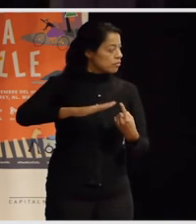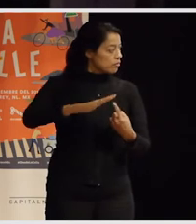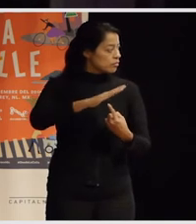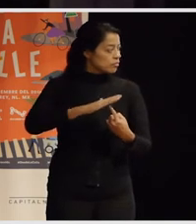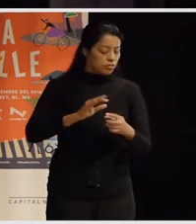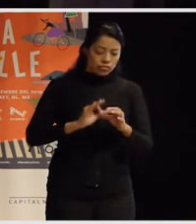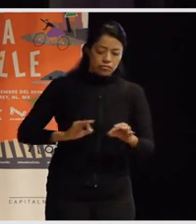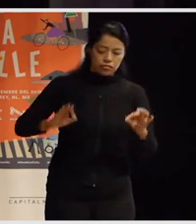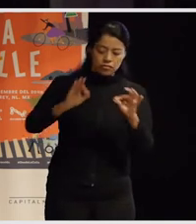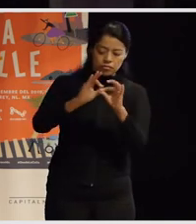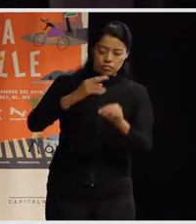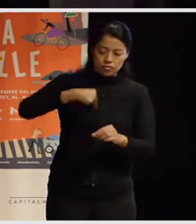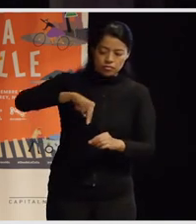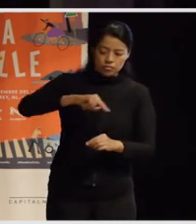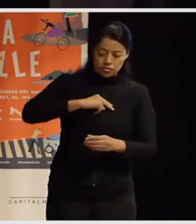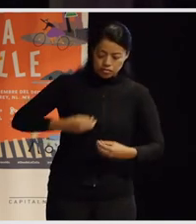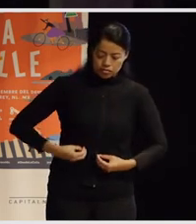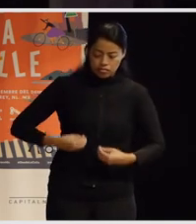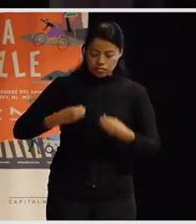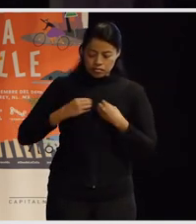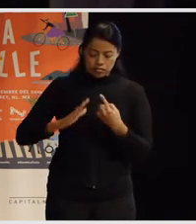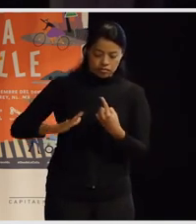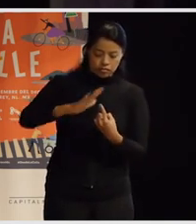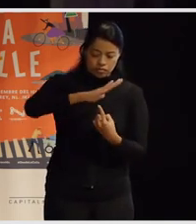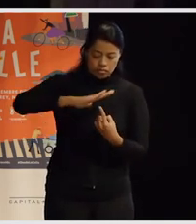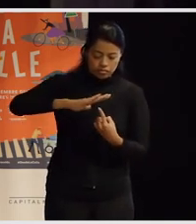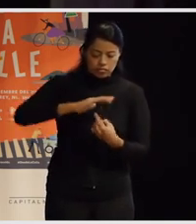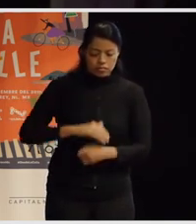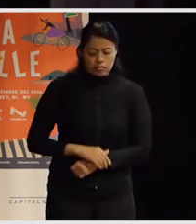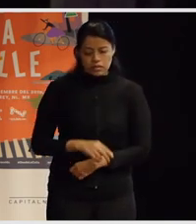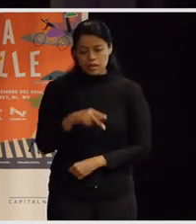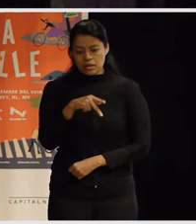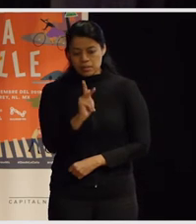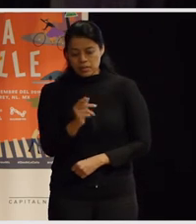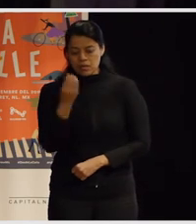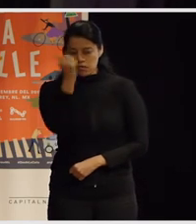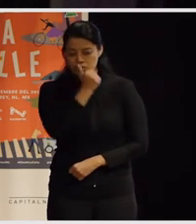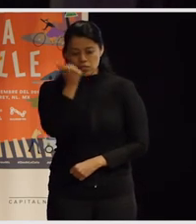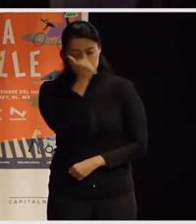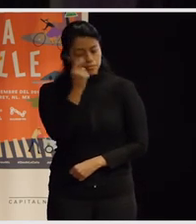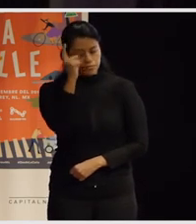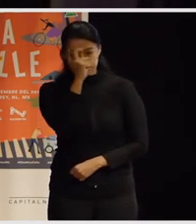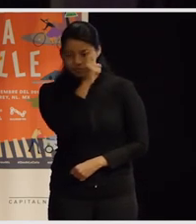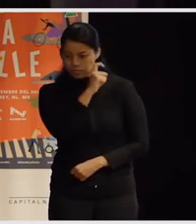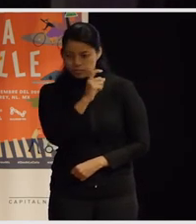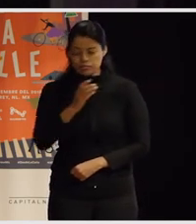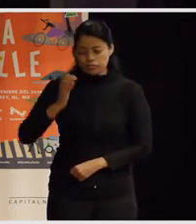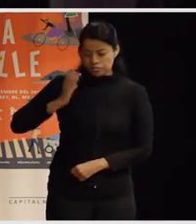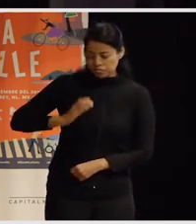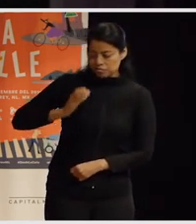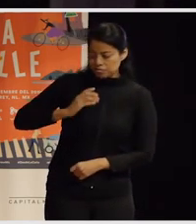parte esencial de nuestra sostenibilidad pero ellos me dicen que es complicadísimo empezar a negociar esto con clientes ya